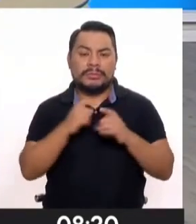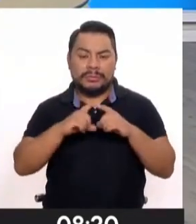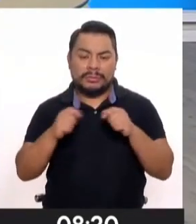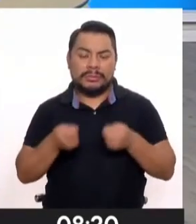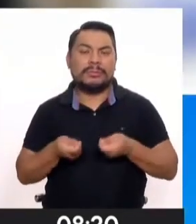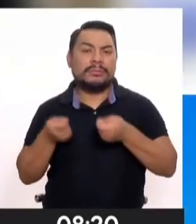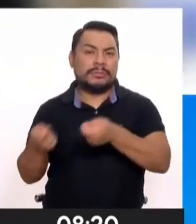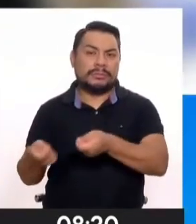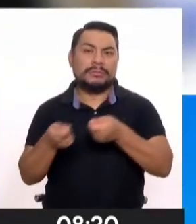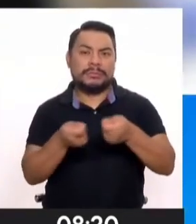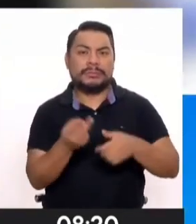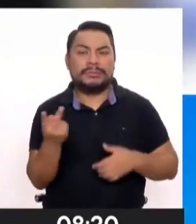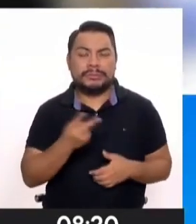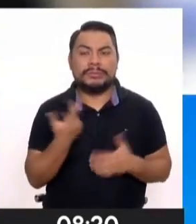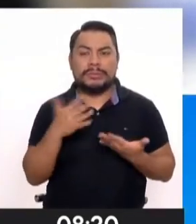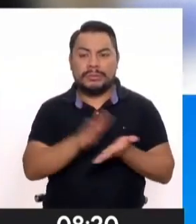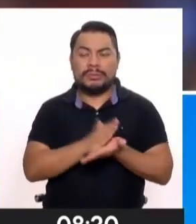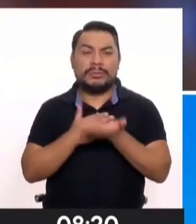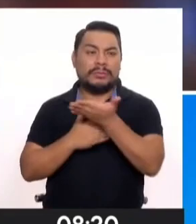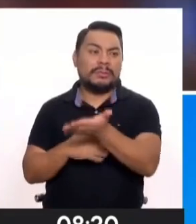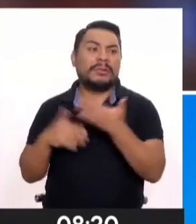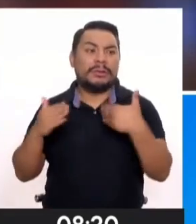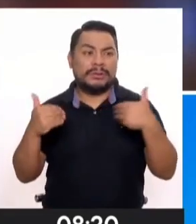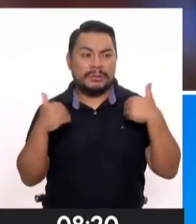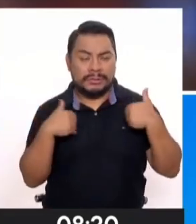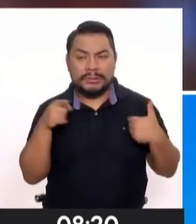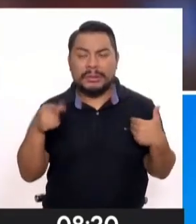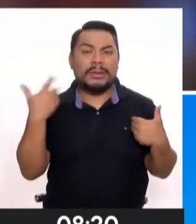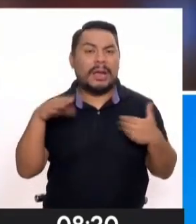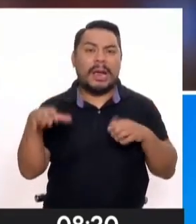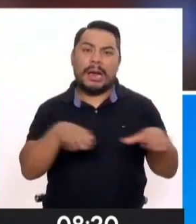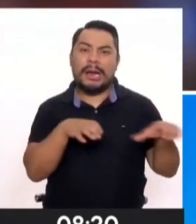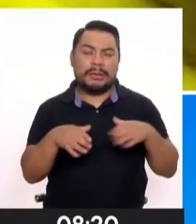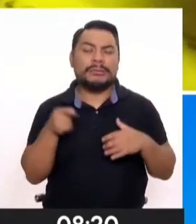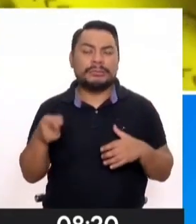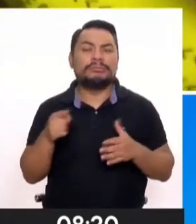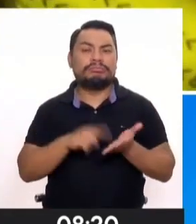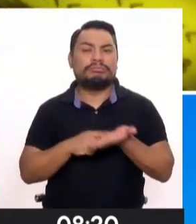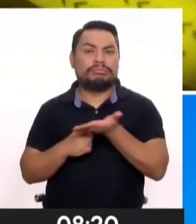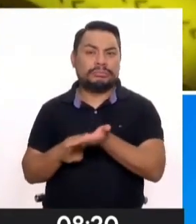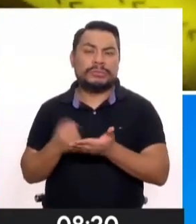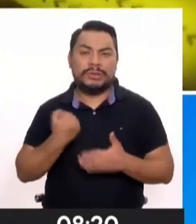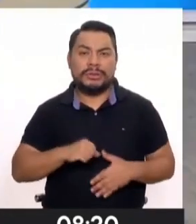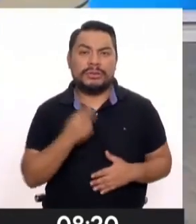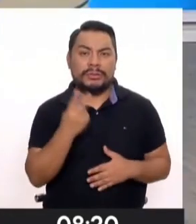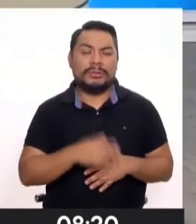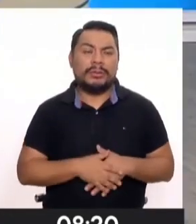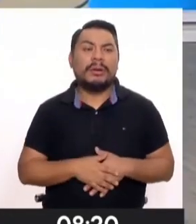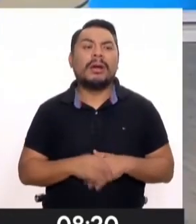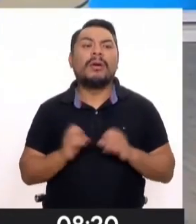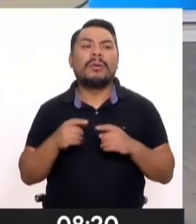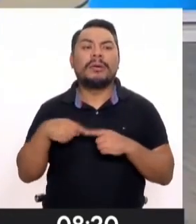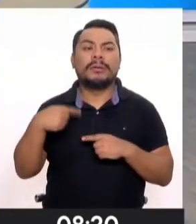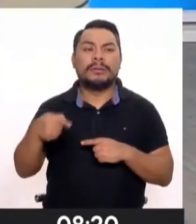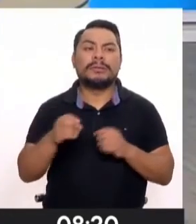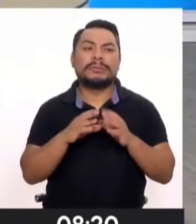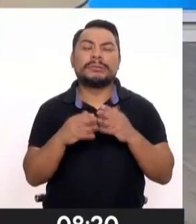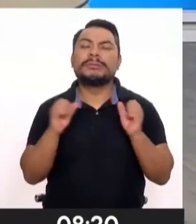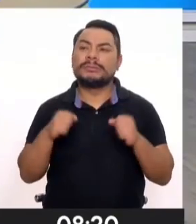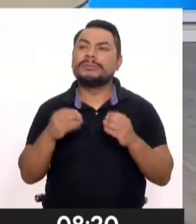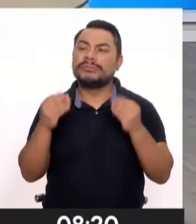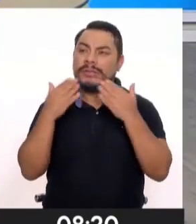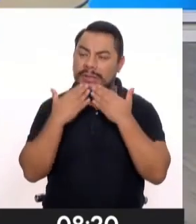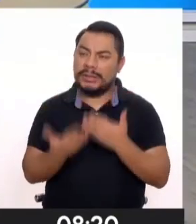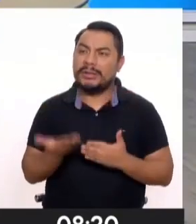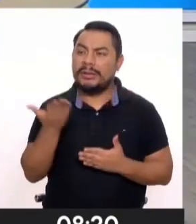notificación es física, pues ya tendrán que actuar en consecuencia. Ya serían los próximos días, entonces. Muchísimas gracias